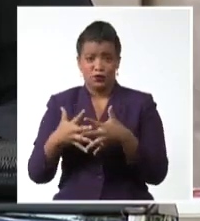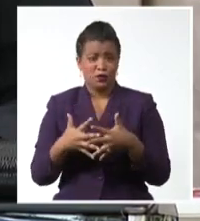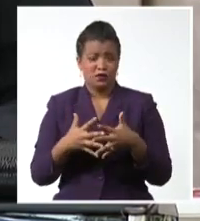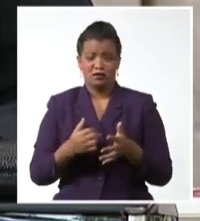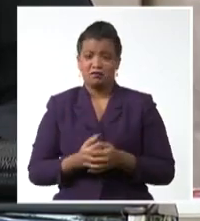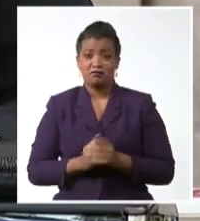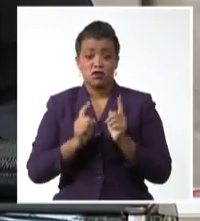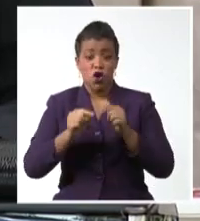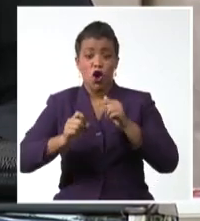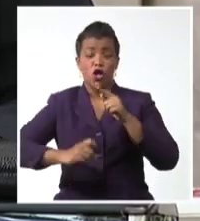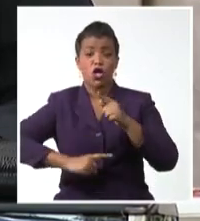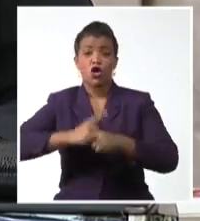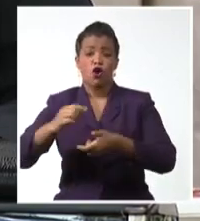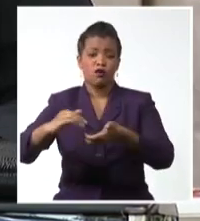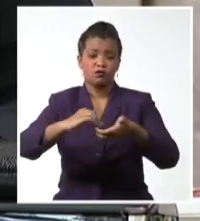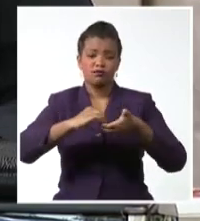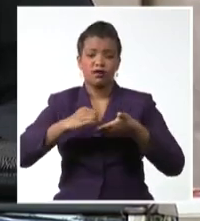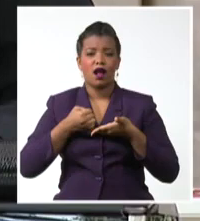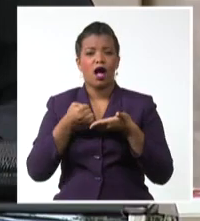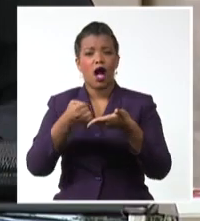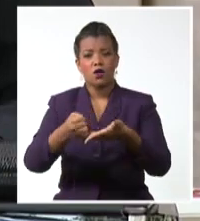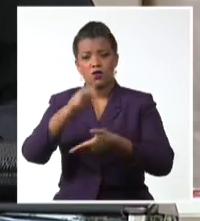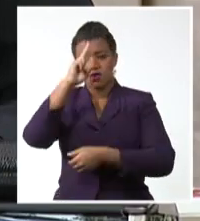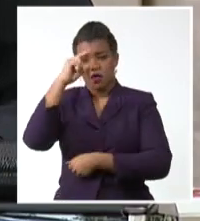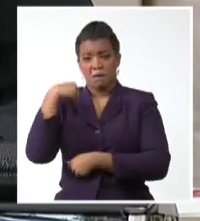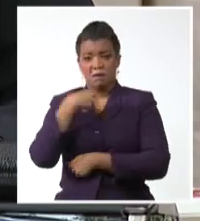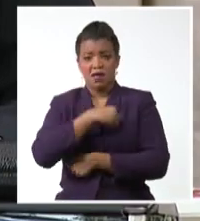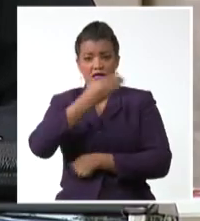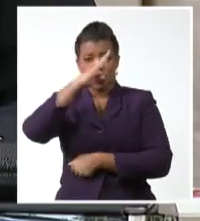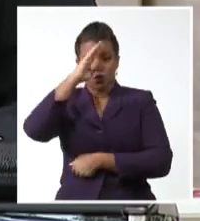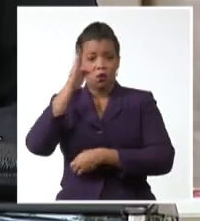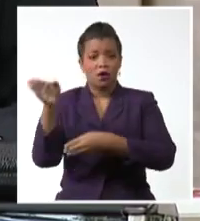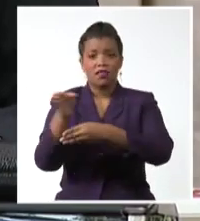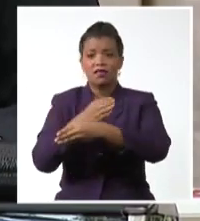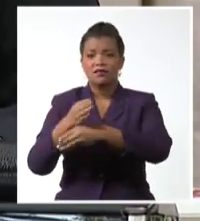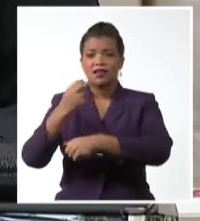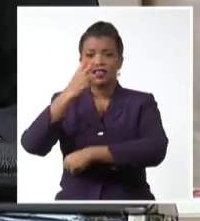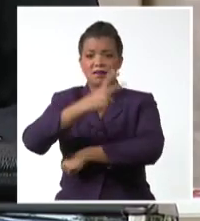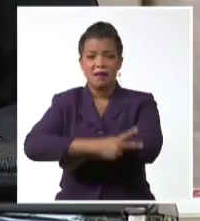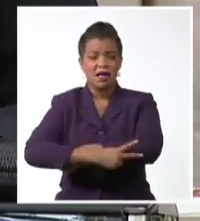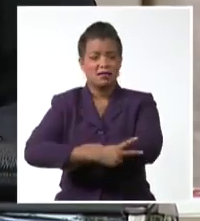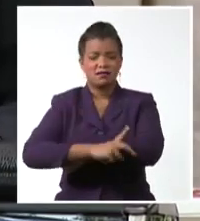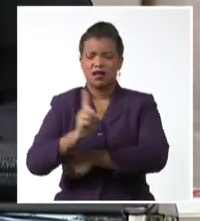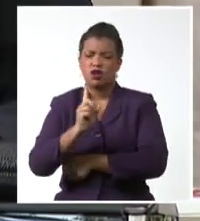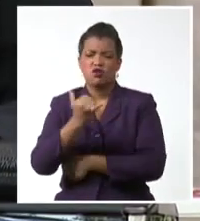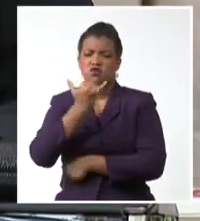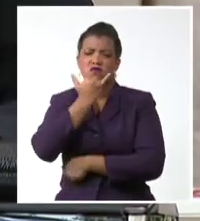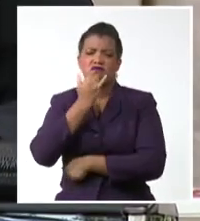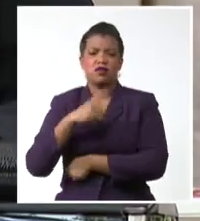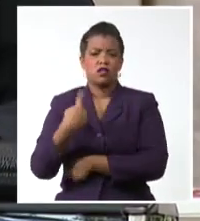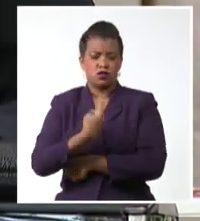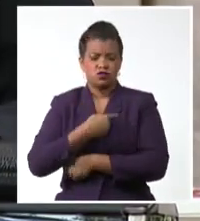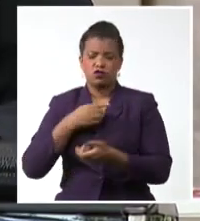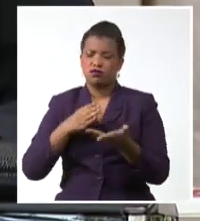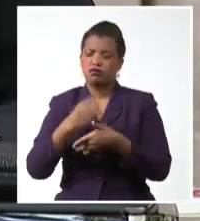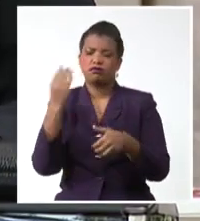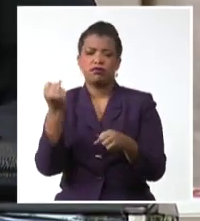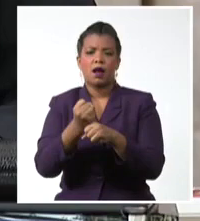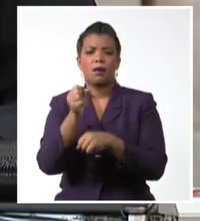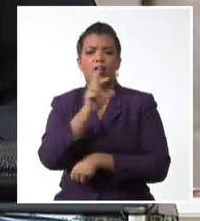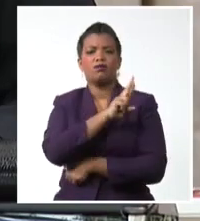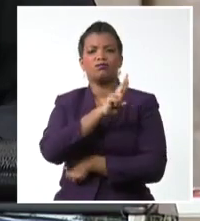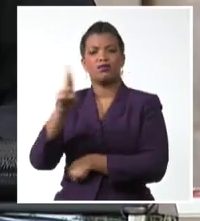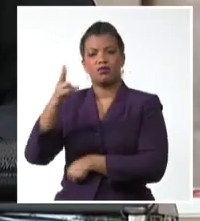se lanzan contra la solidaria cooperación médica que Cuba ofrece me llevarán la vocación humanista de su revolución